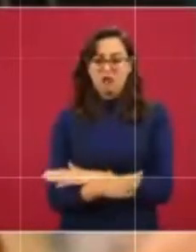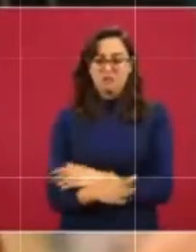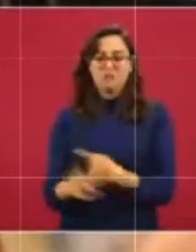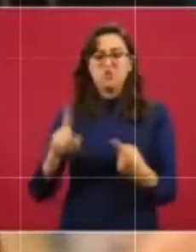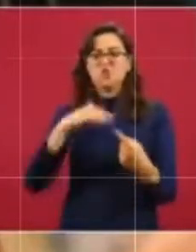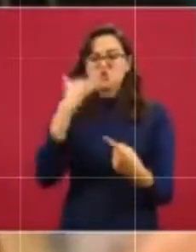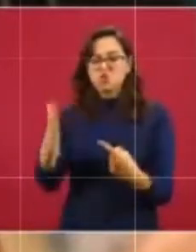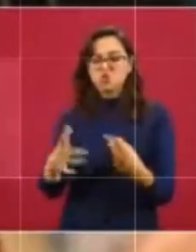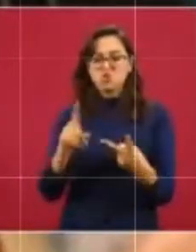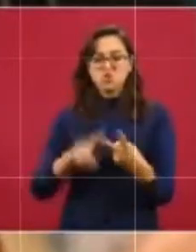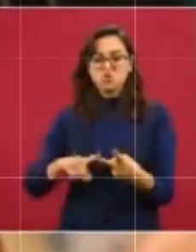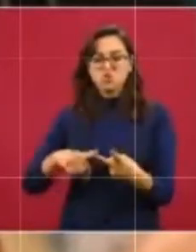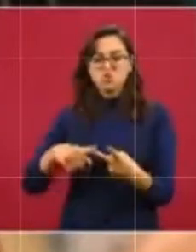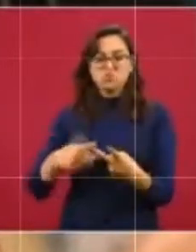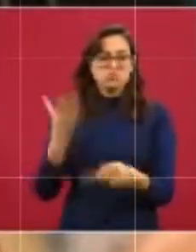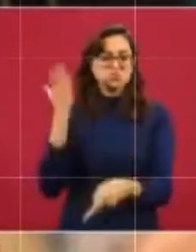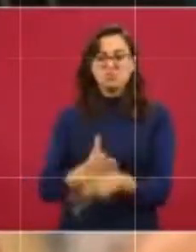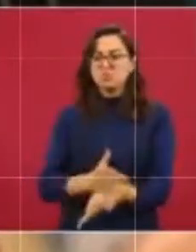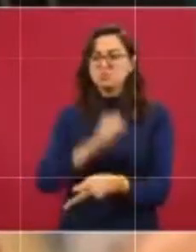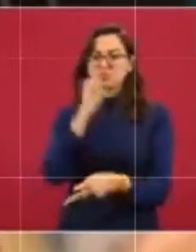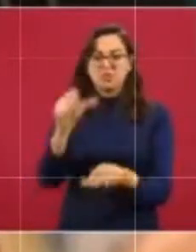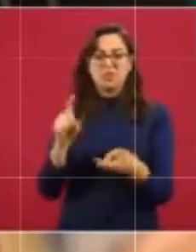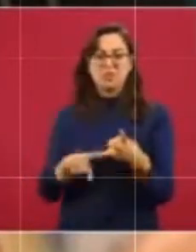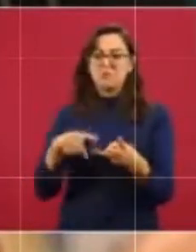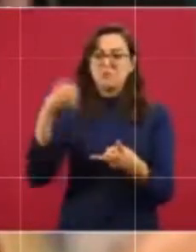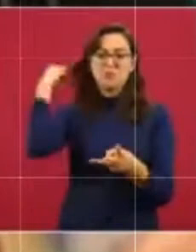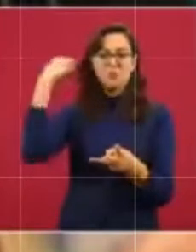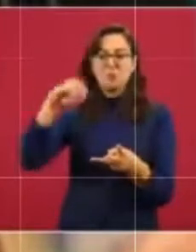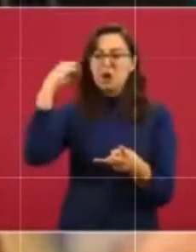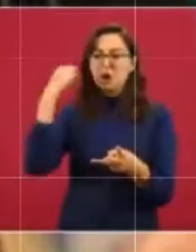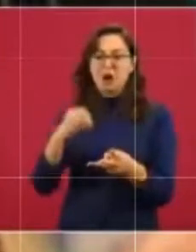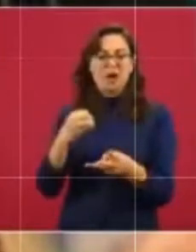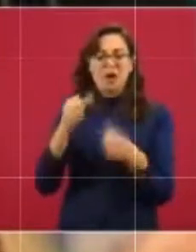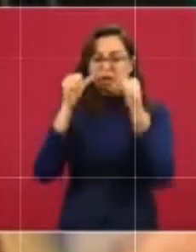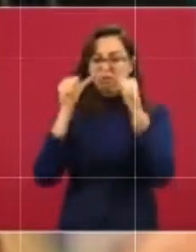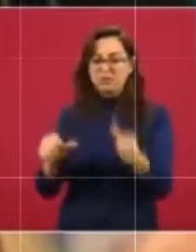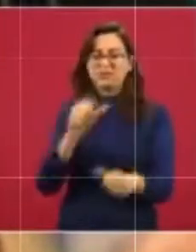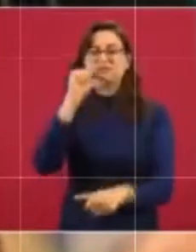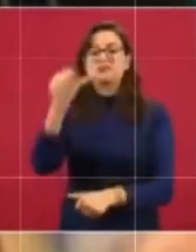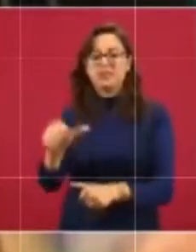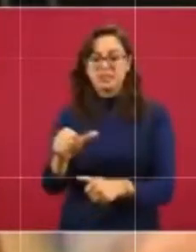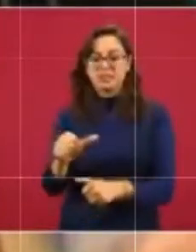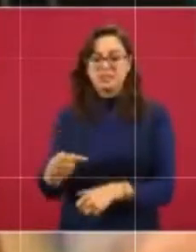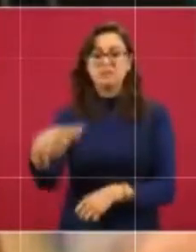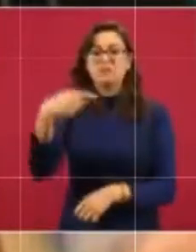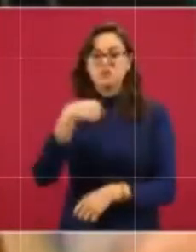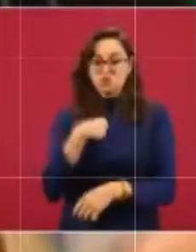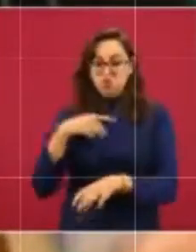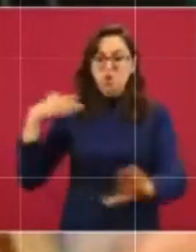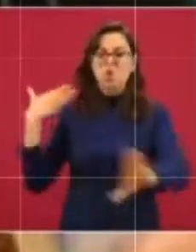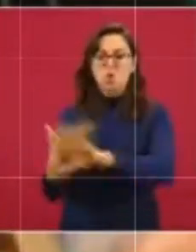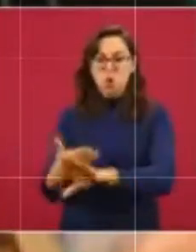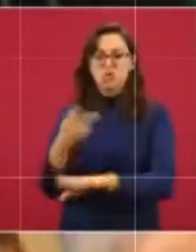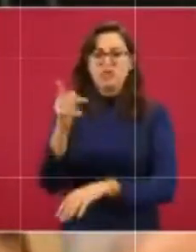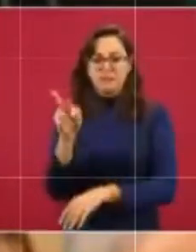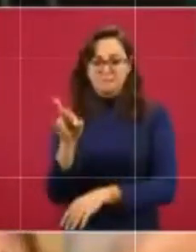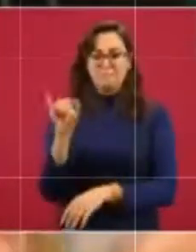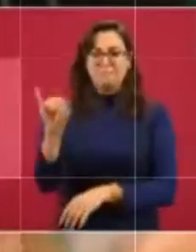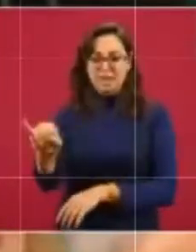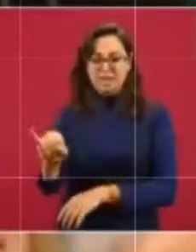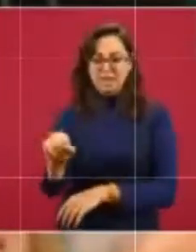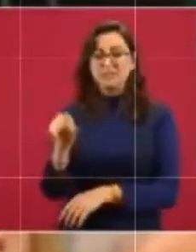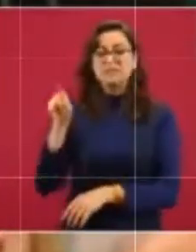impunidad, la omisión del gobierno de Oaxaca, porque estoy peleando contra PRIistas. Mi hija